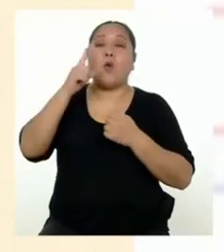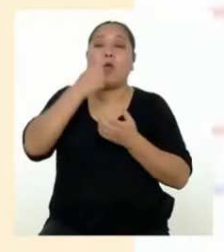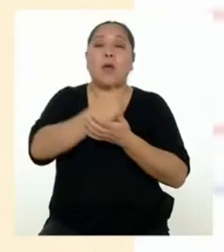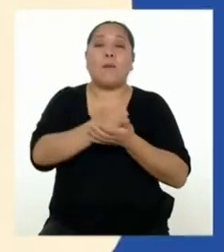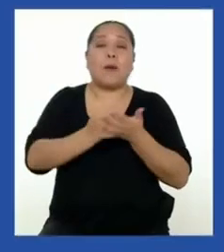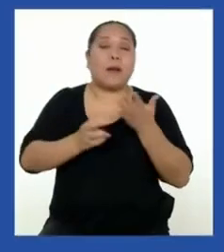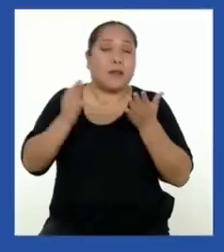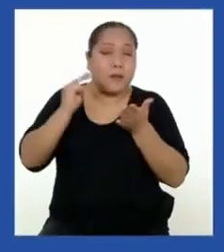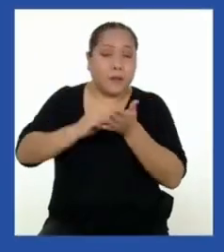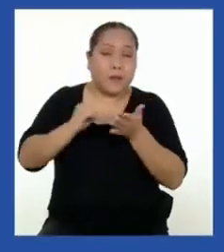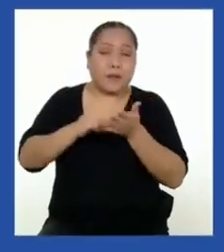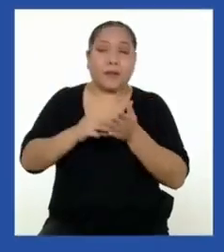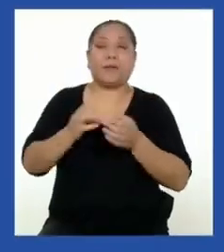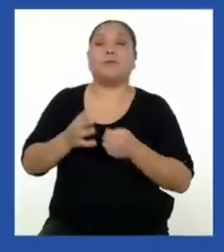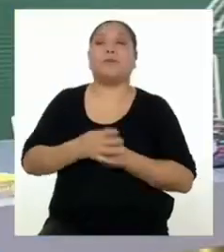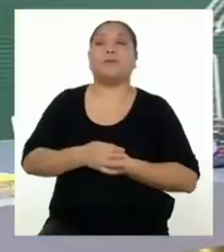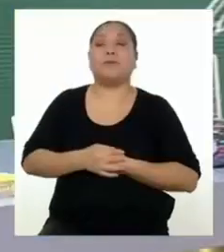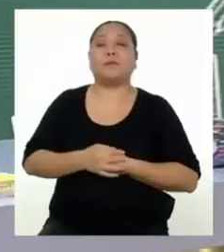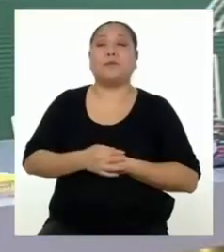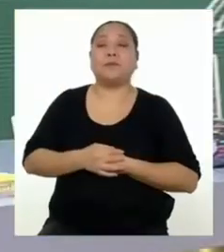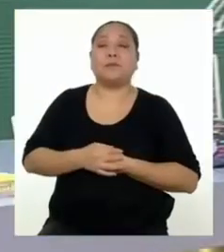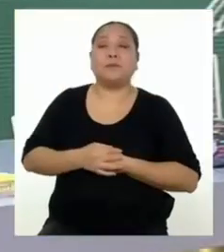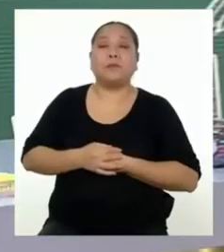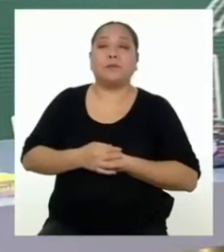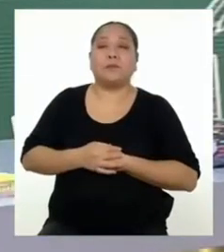considerar.